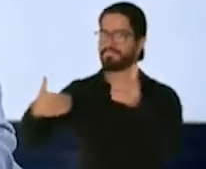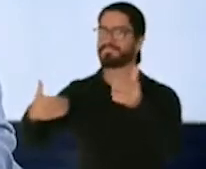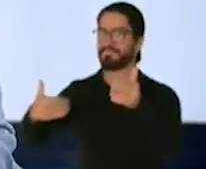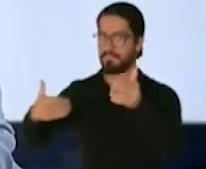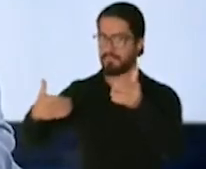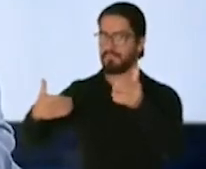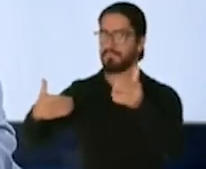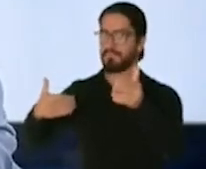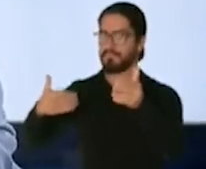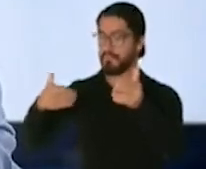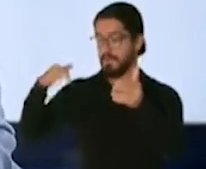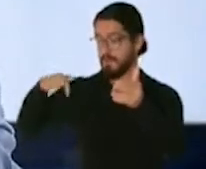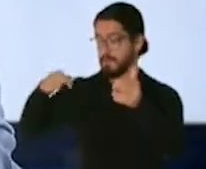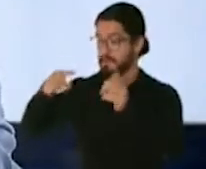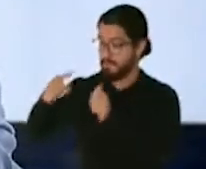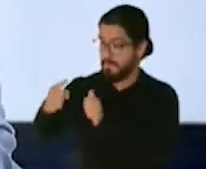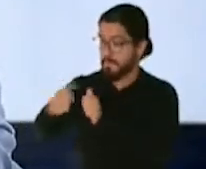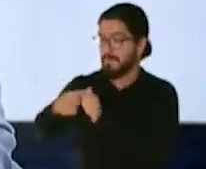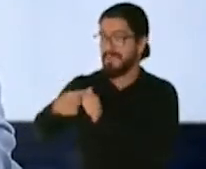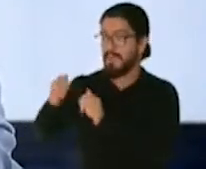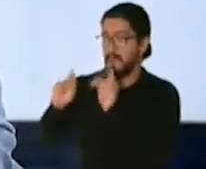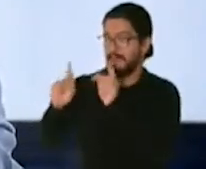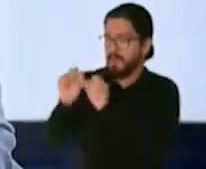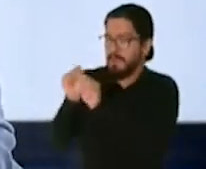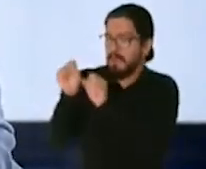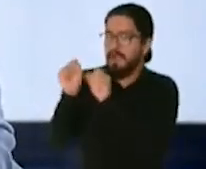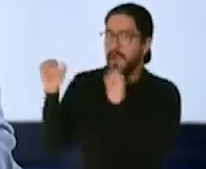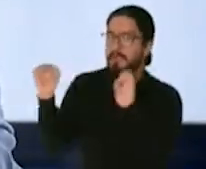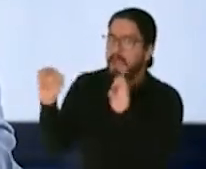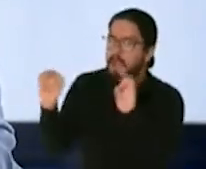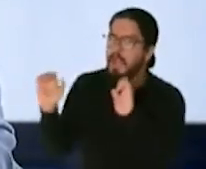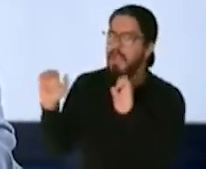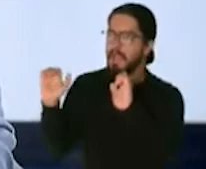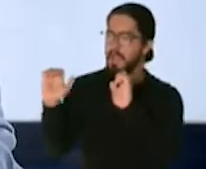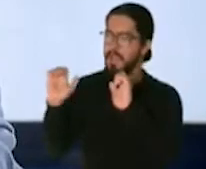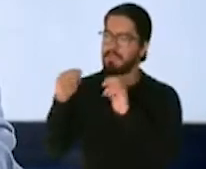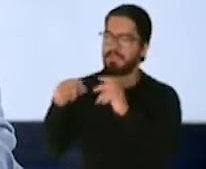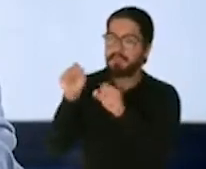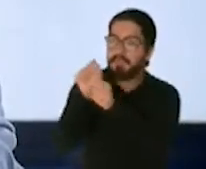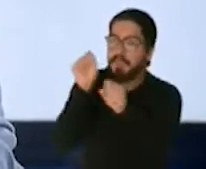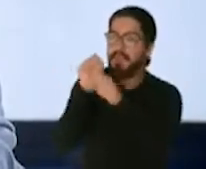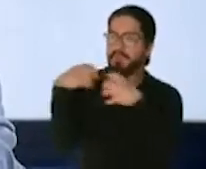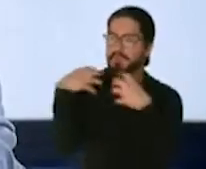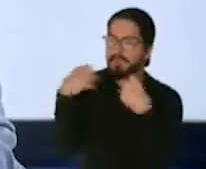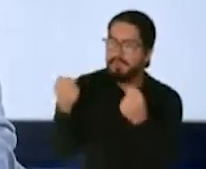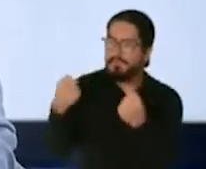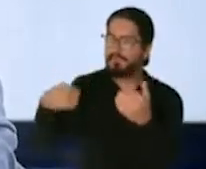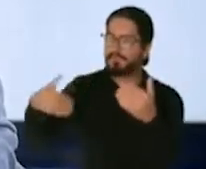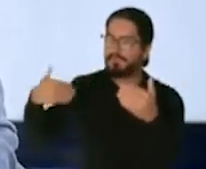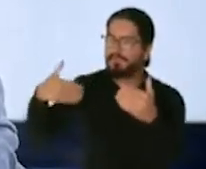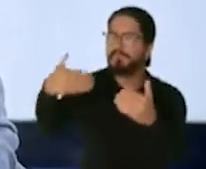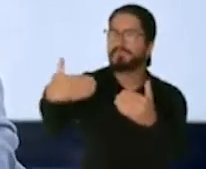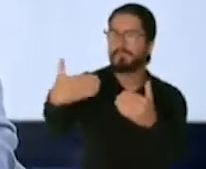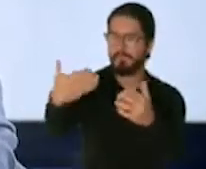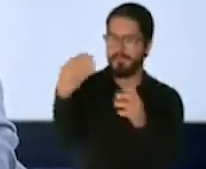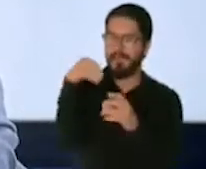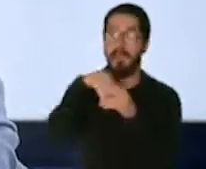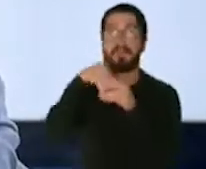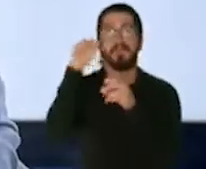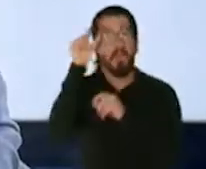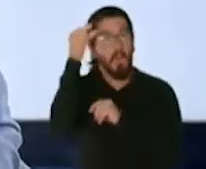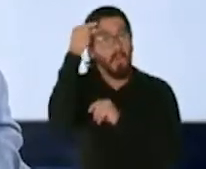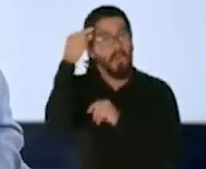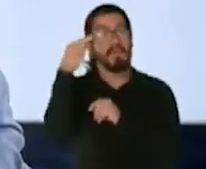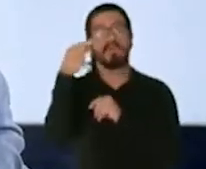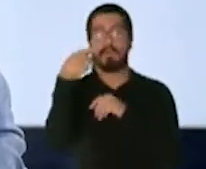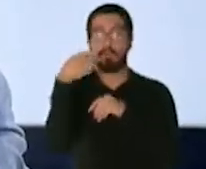primeros respondedores, personal que rinde servicios esenciales, tanto en el gobierno como en la empresa